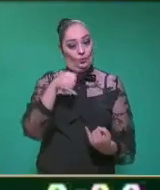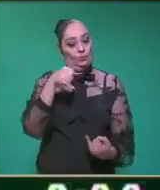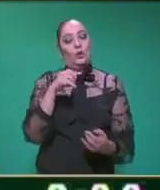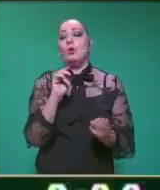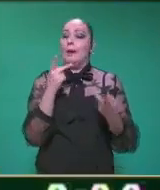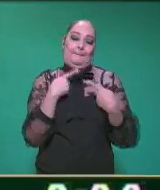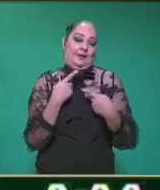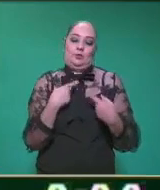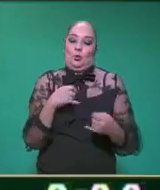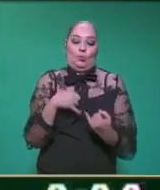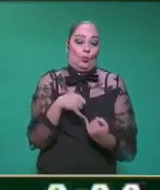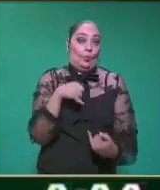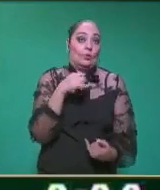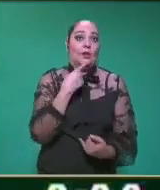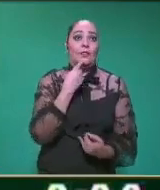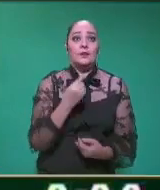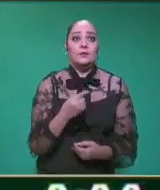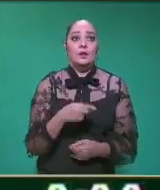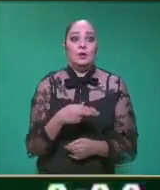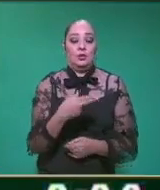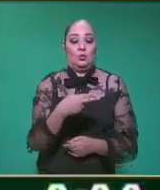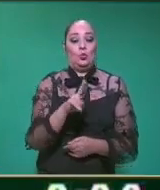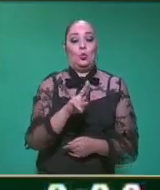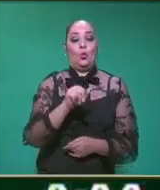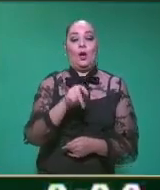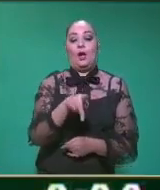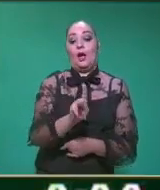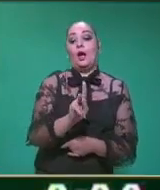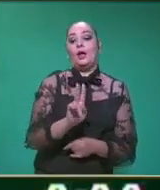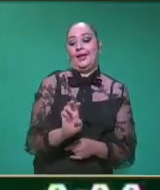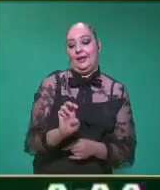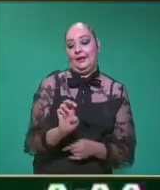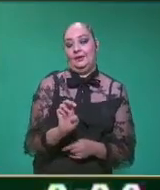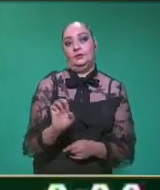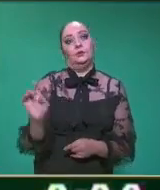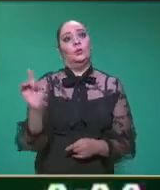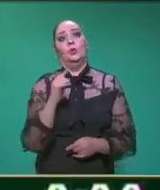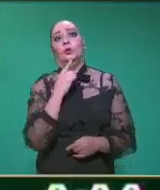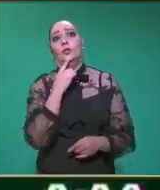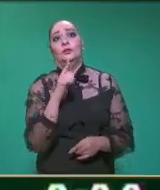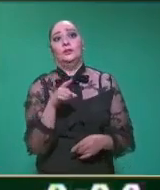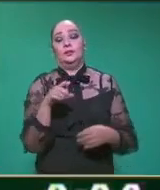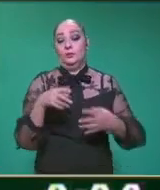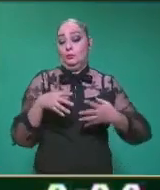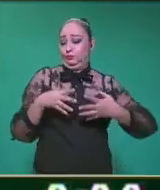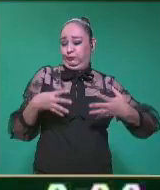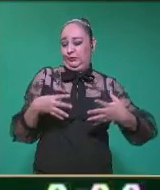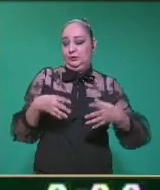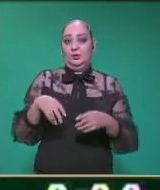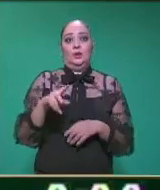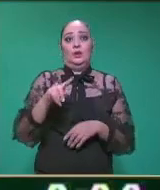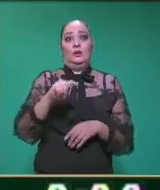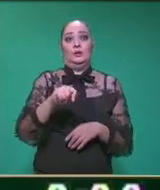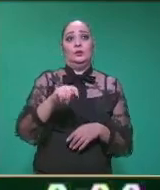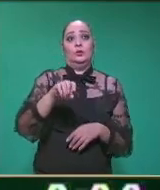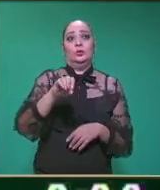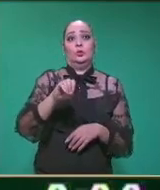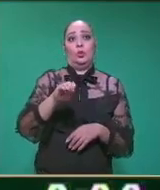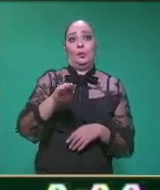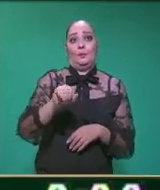o delgada, se dice huaque. Y cuando está robusta o robusto, se dice